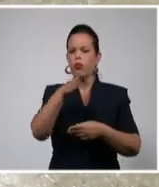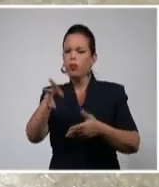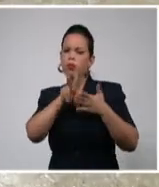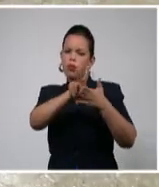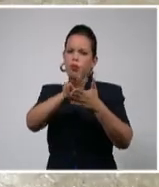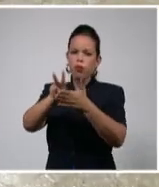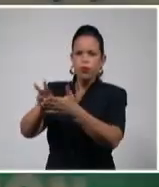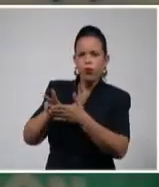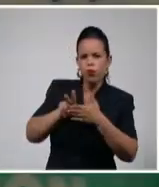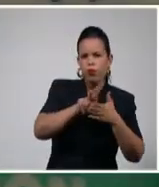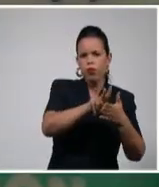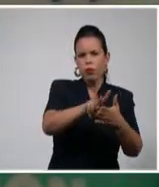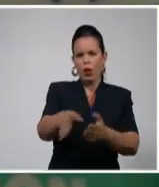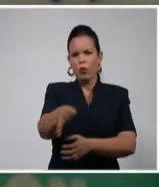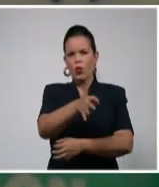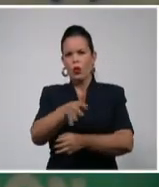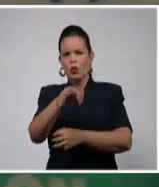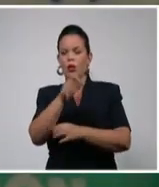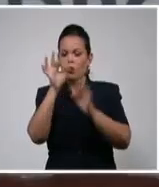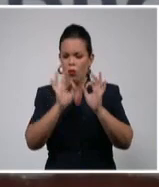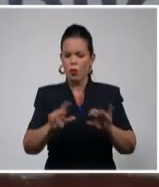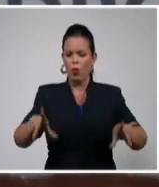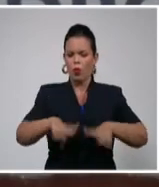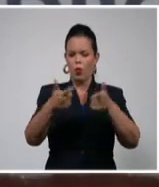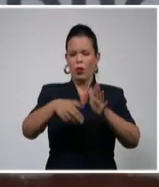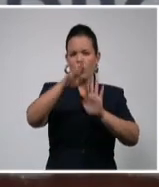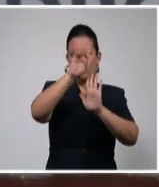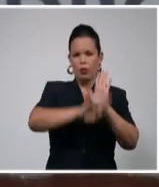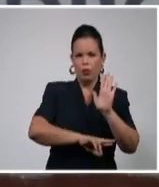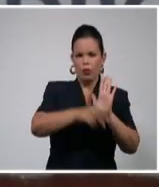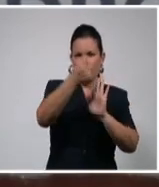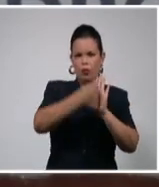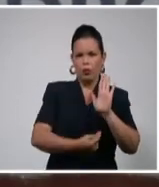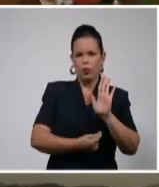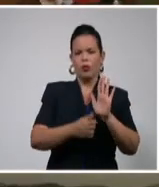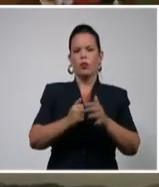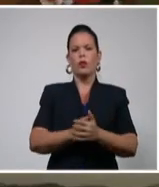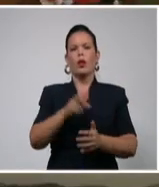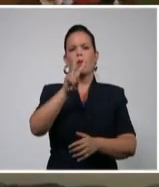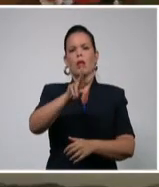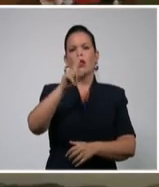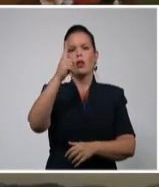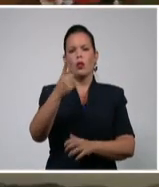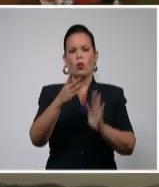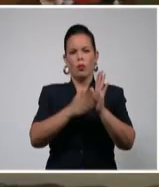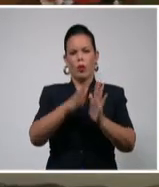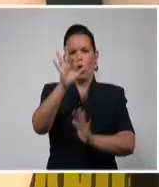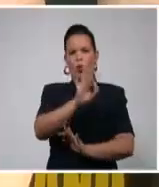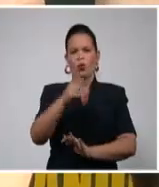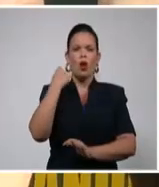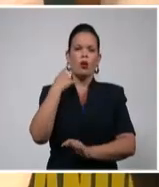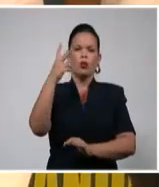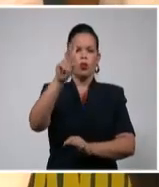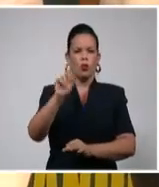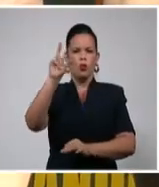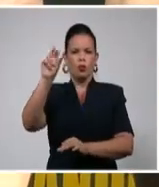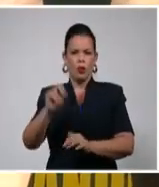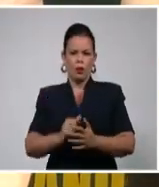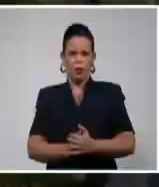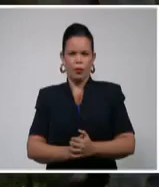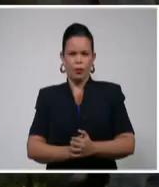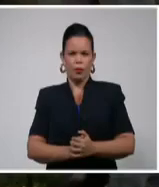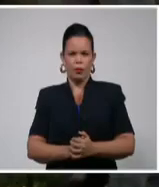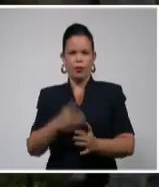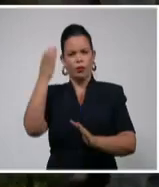se implementó el Acuerdo Nº 121 de este propio órgano el 21 de octubre de 2020. El Consejo de Estado aprobó el